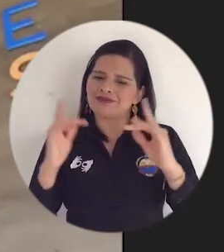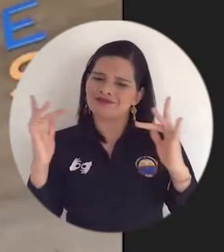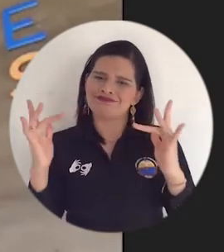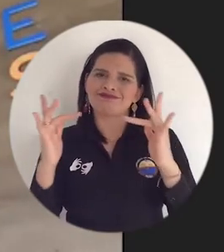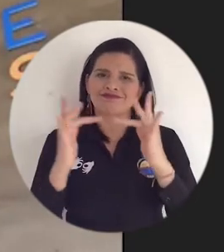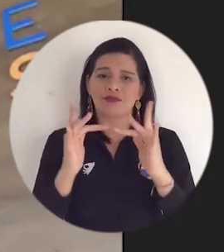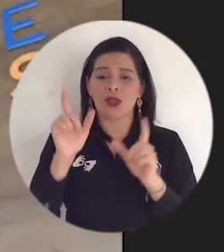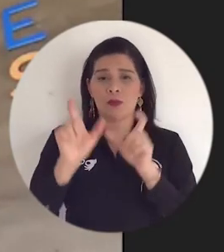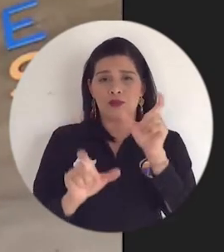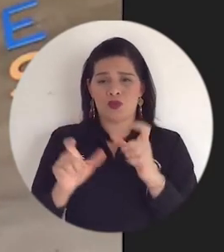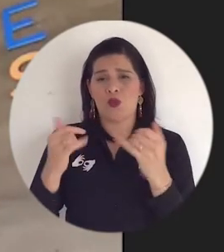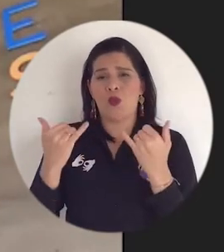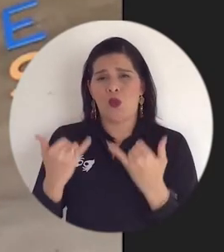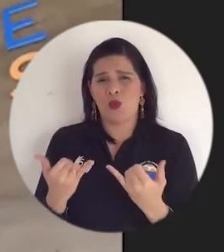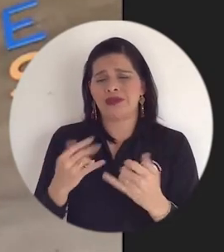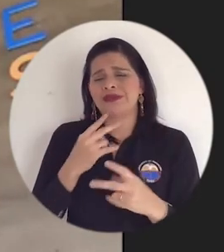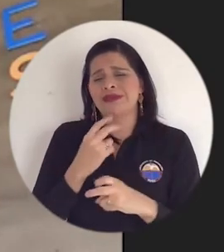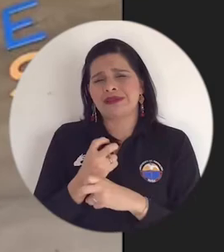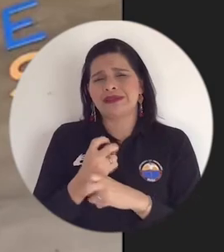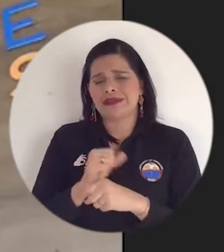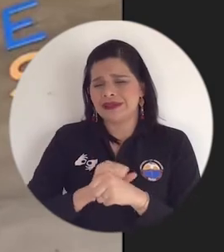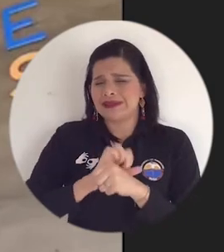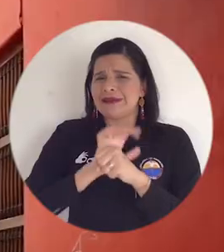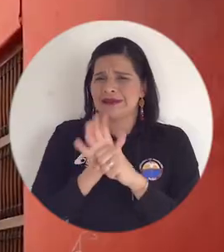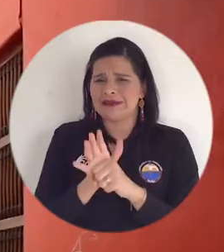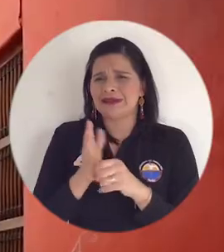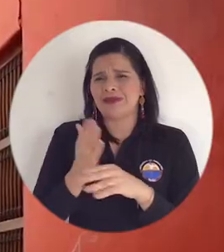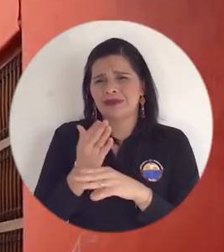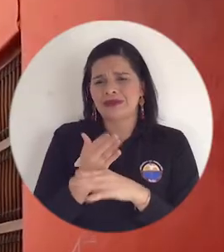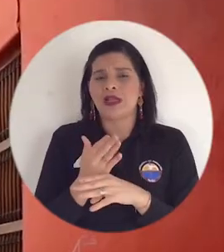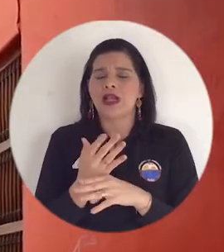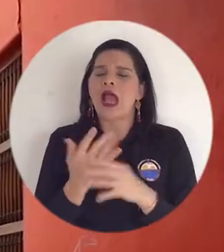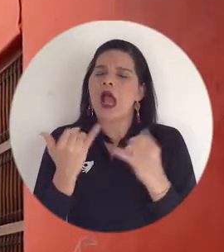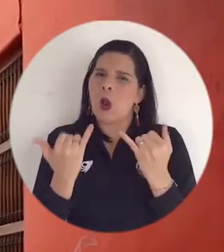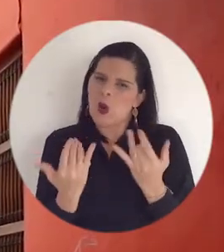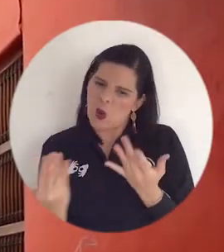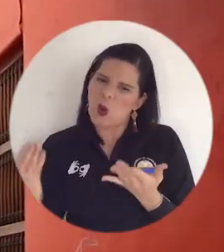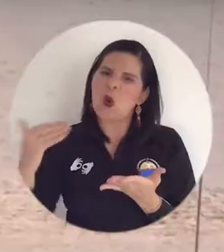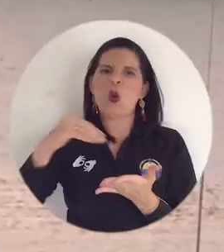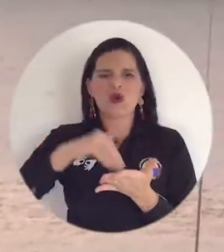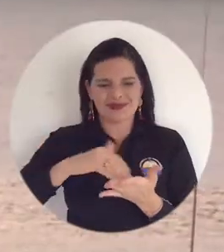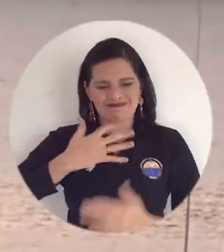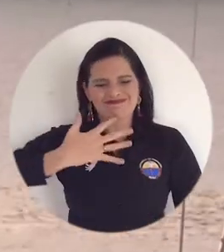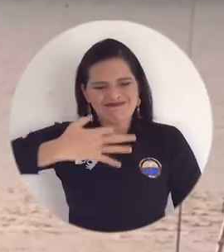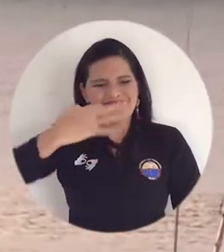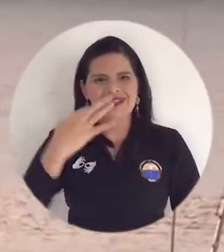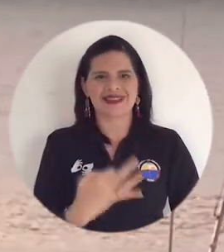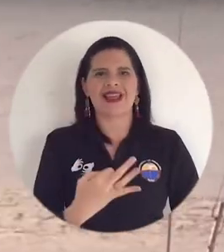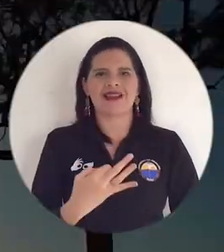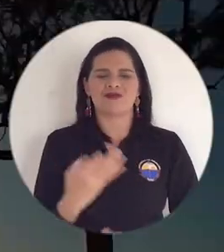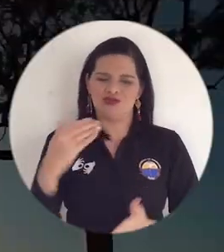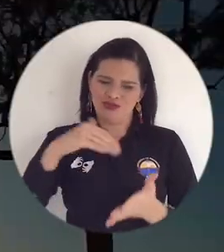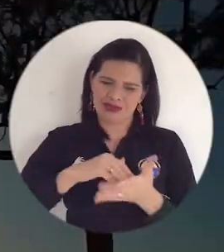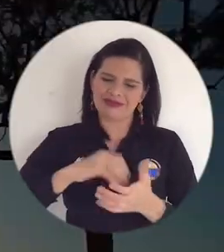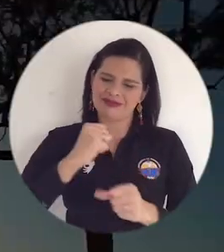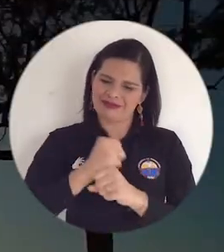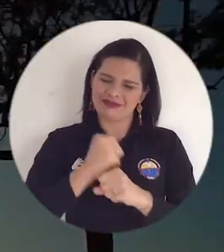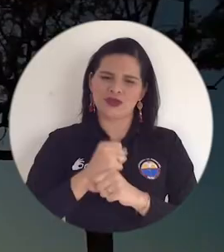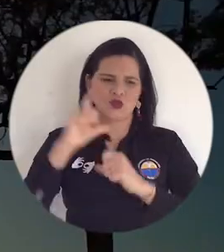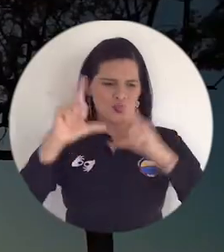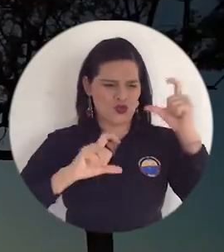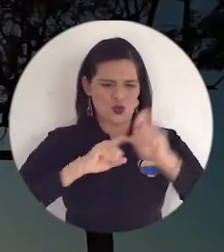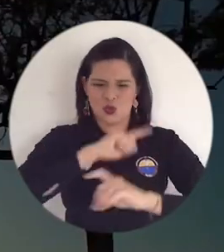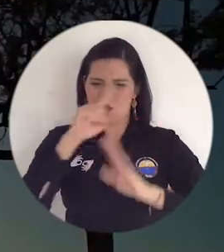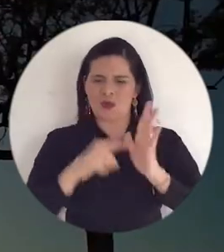concertación entre lo que estamos viviendo en estos momentos y cómo empezamos a reactivar de forma real. Porque el turismo no se ha